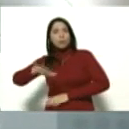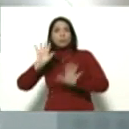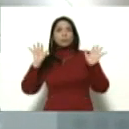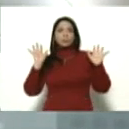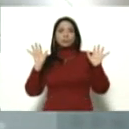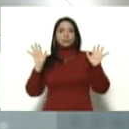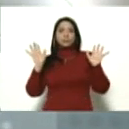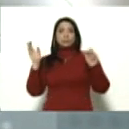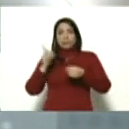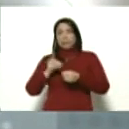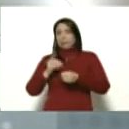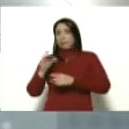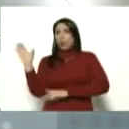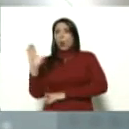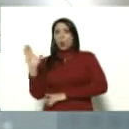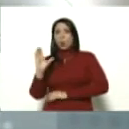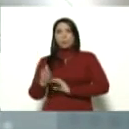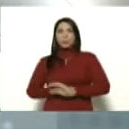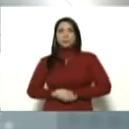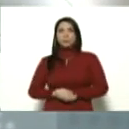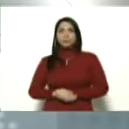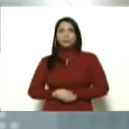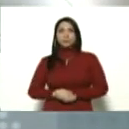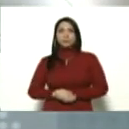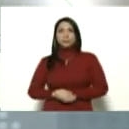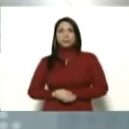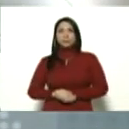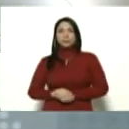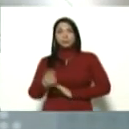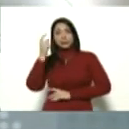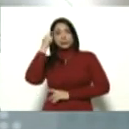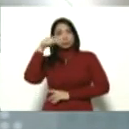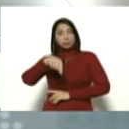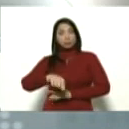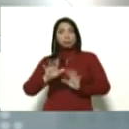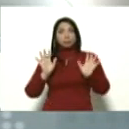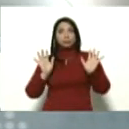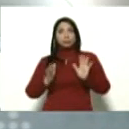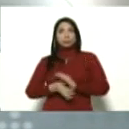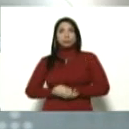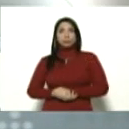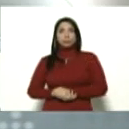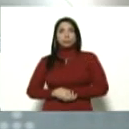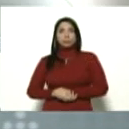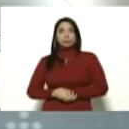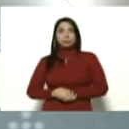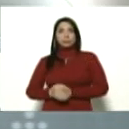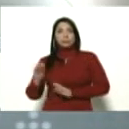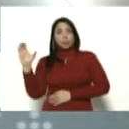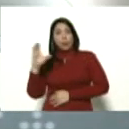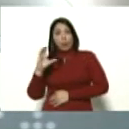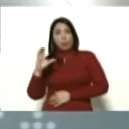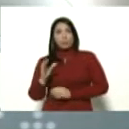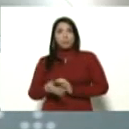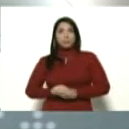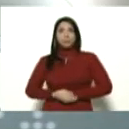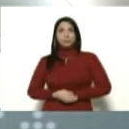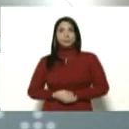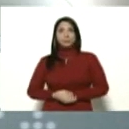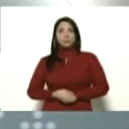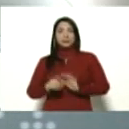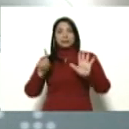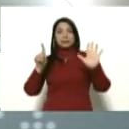Ahí están los datos de Colombia. Al día de hoy, Colombia tiene